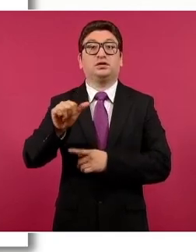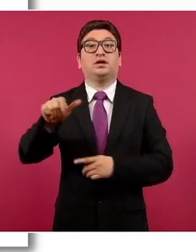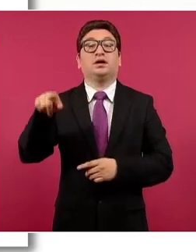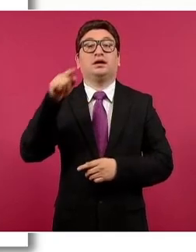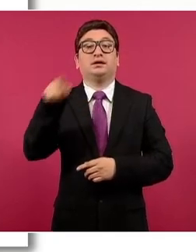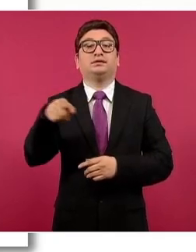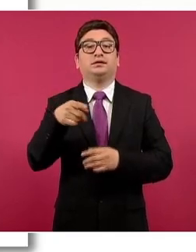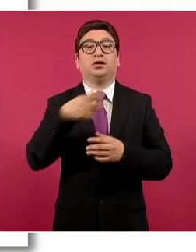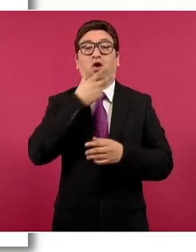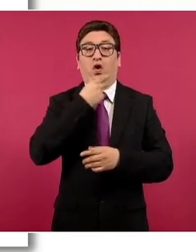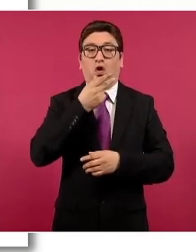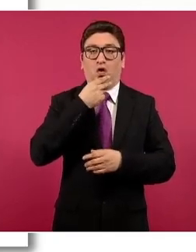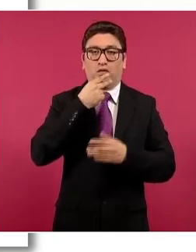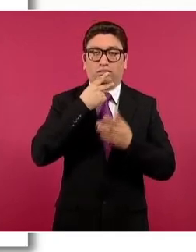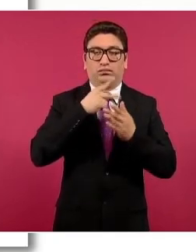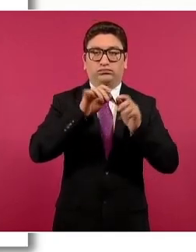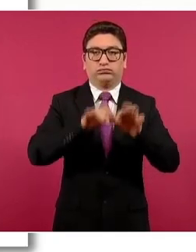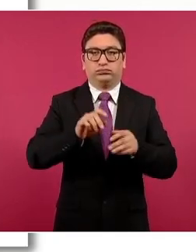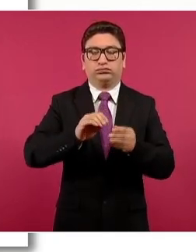publicó Marieto Ponce.